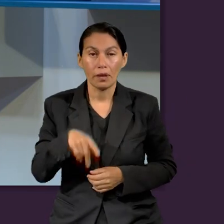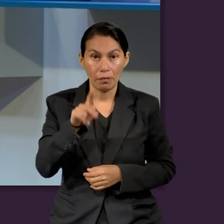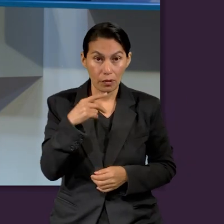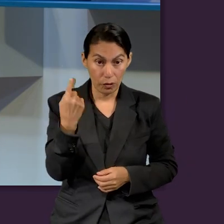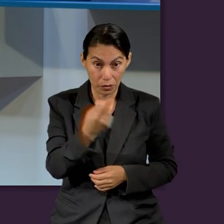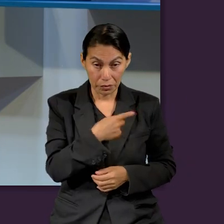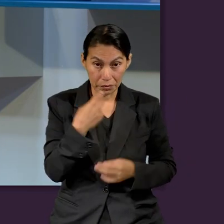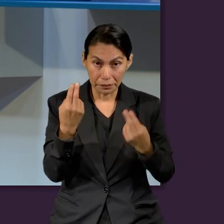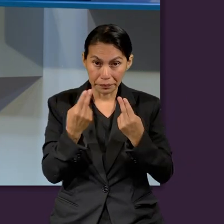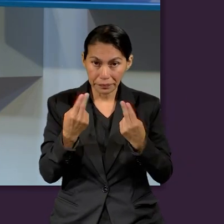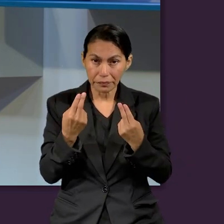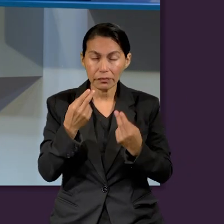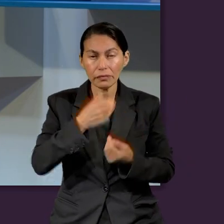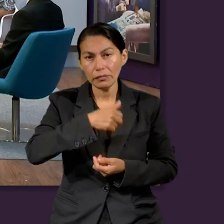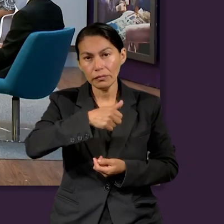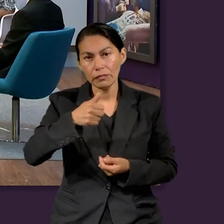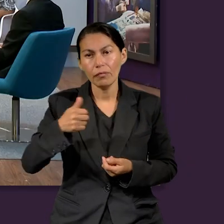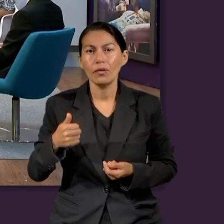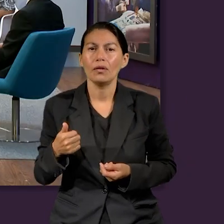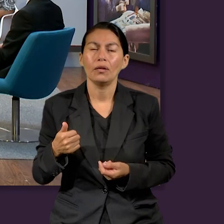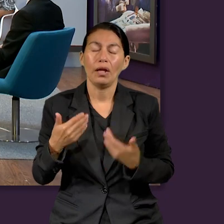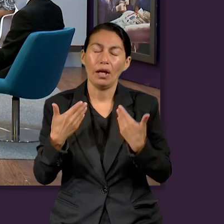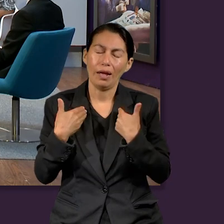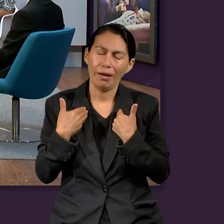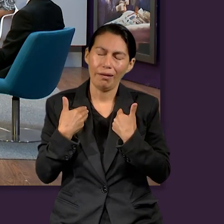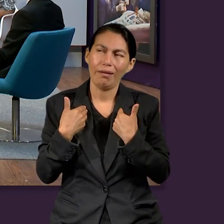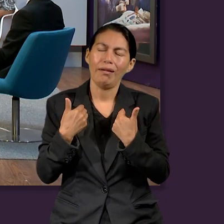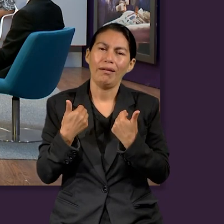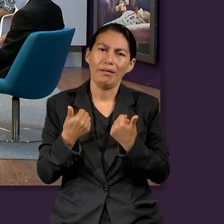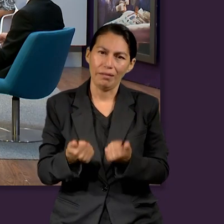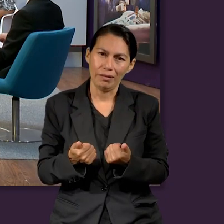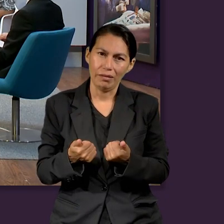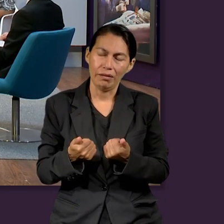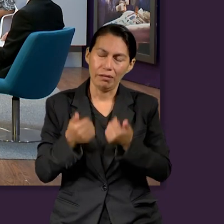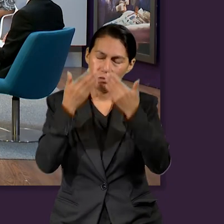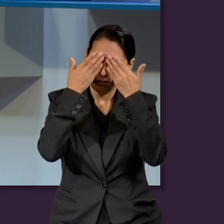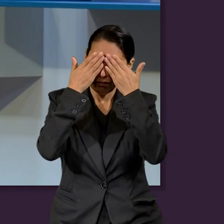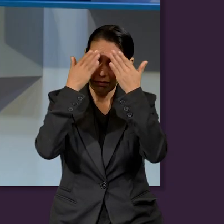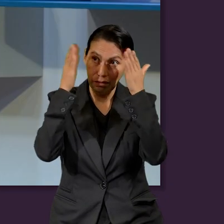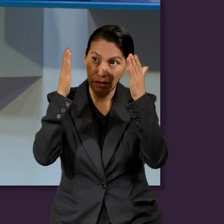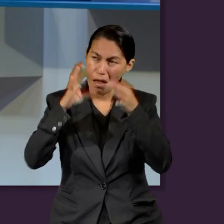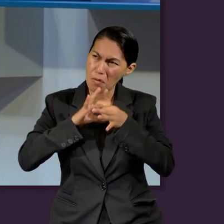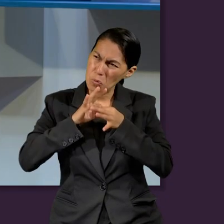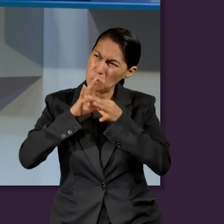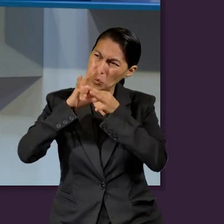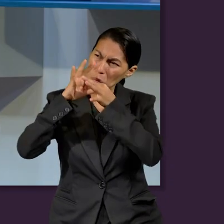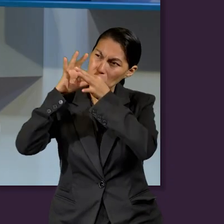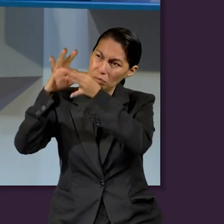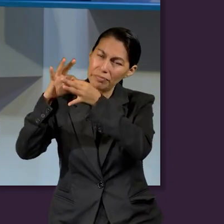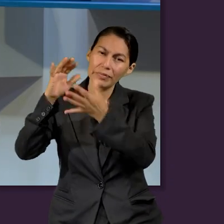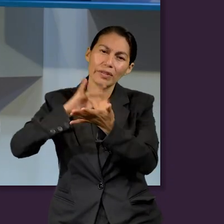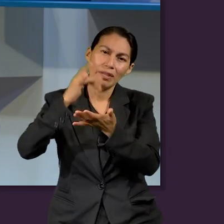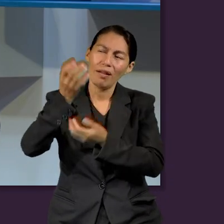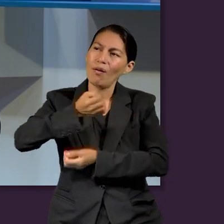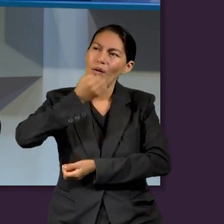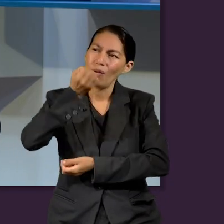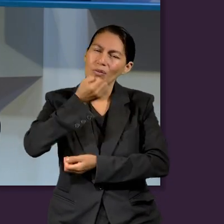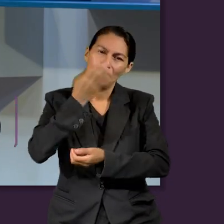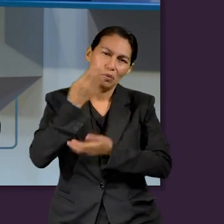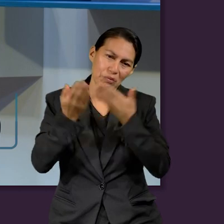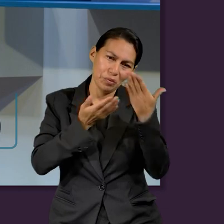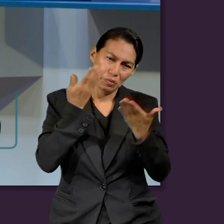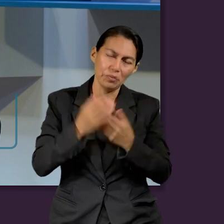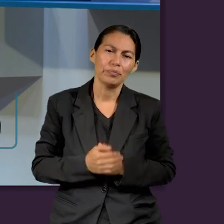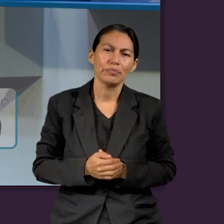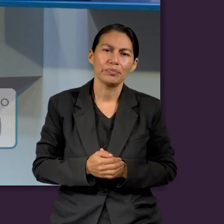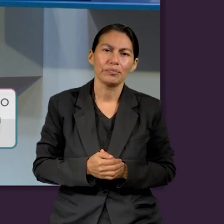pecados que hemos cometido, de reconocer nuestras faltas. Pero yo creo que necesitamos, cada uno de nosotros, comprender